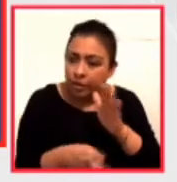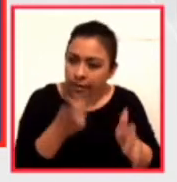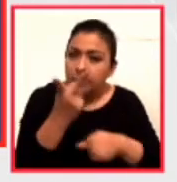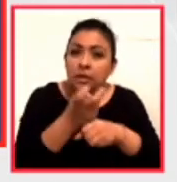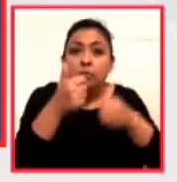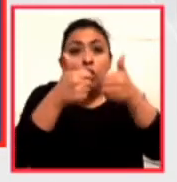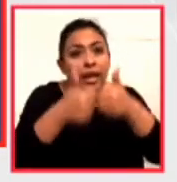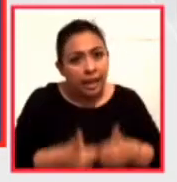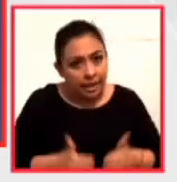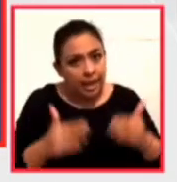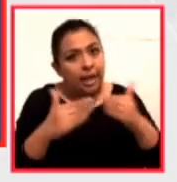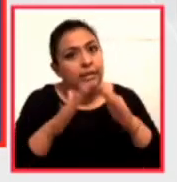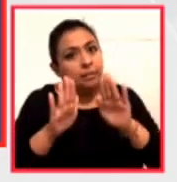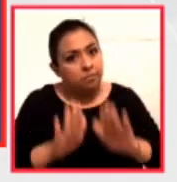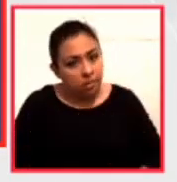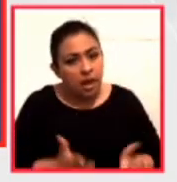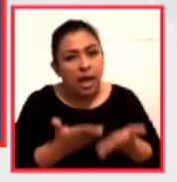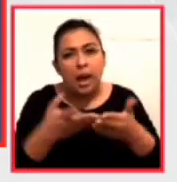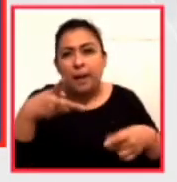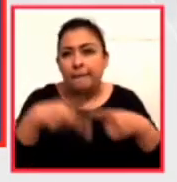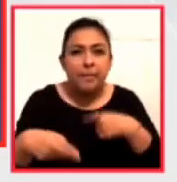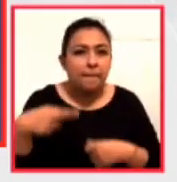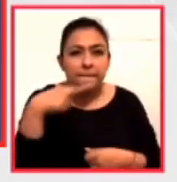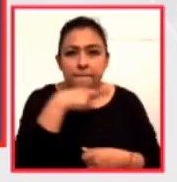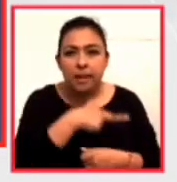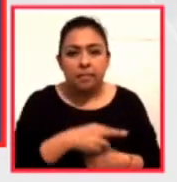queden en su casa, vamos a una brevísima pausa.